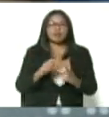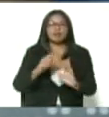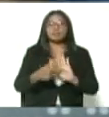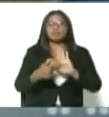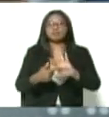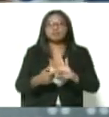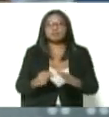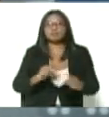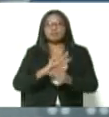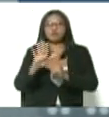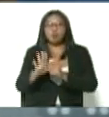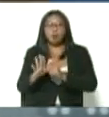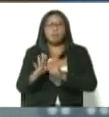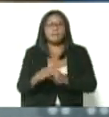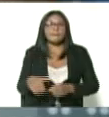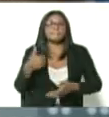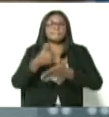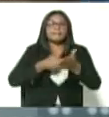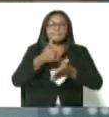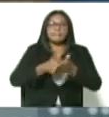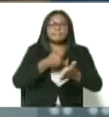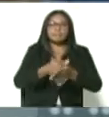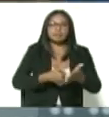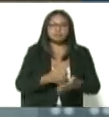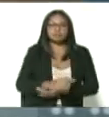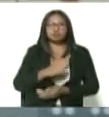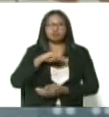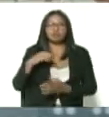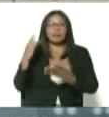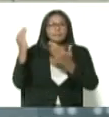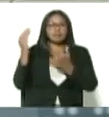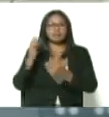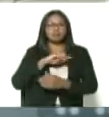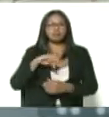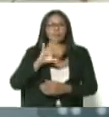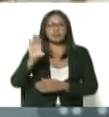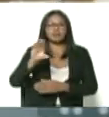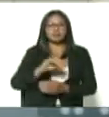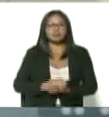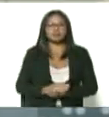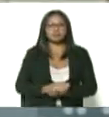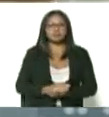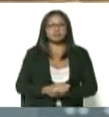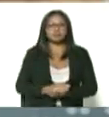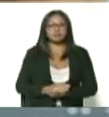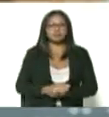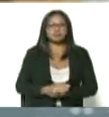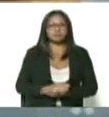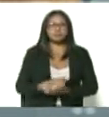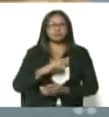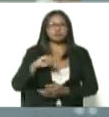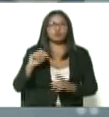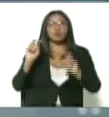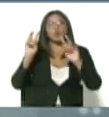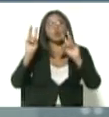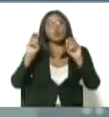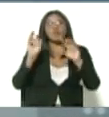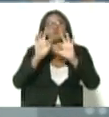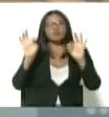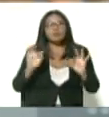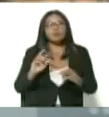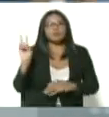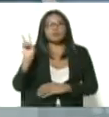el COVID-19 es momento de esperanza para nuestro país es un nuevo momento para Venezuela y